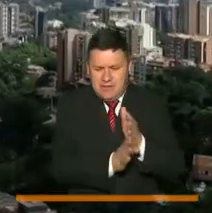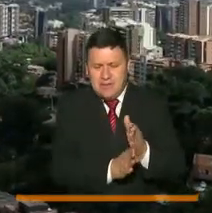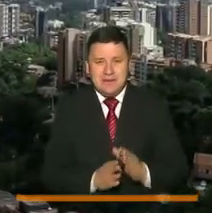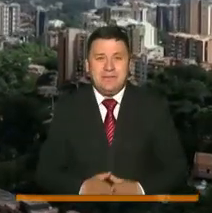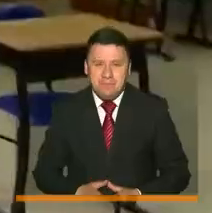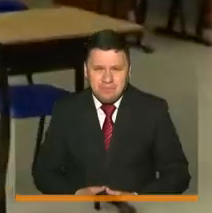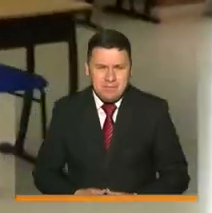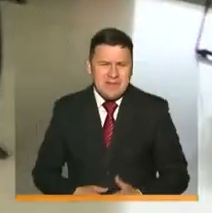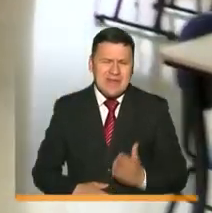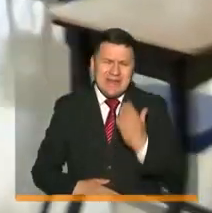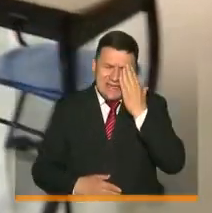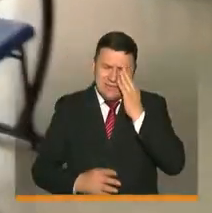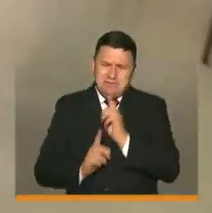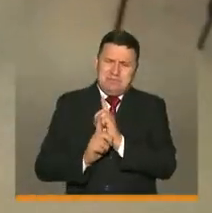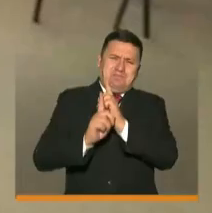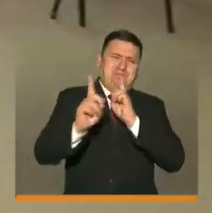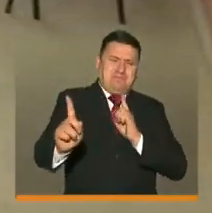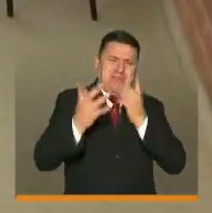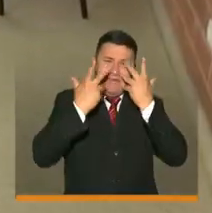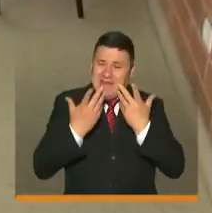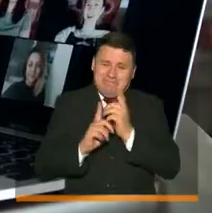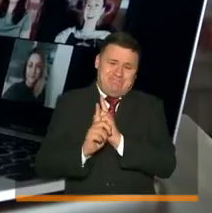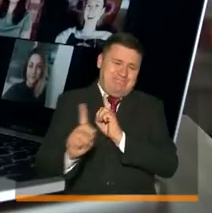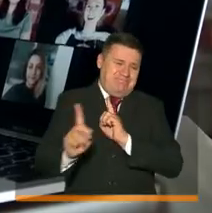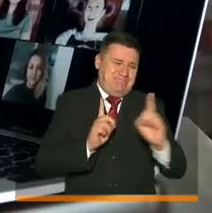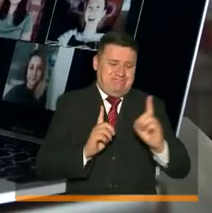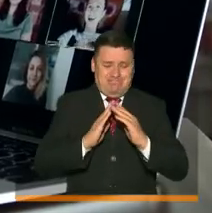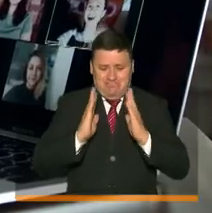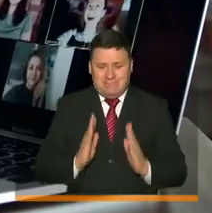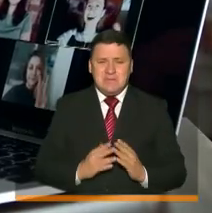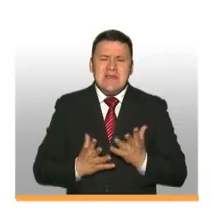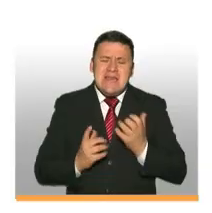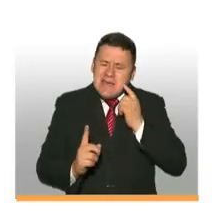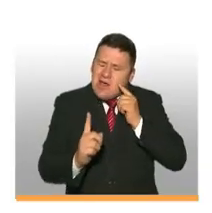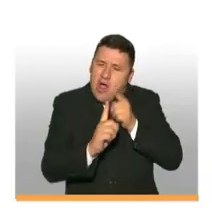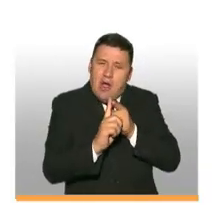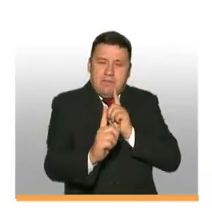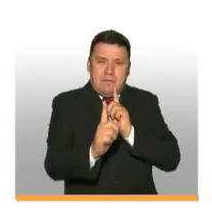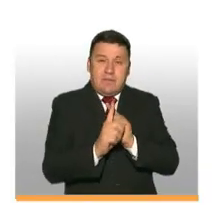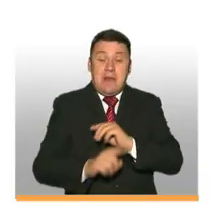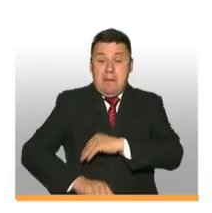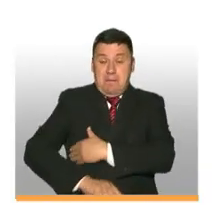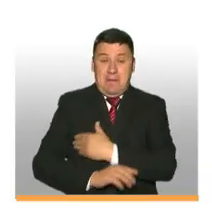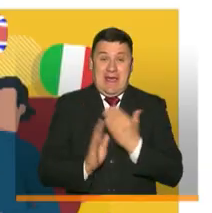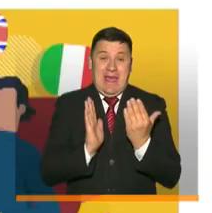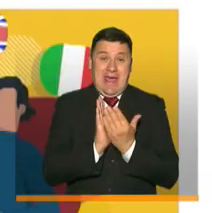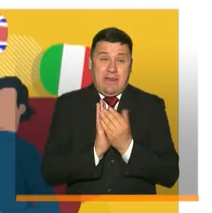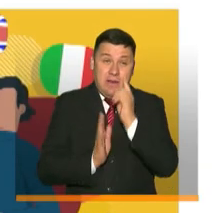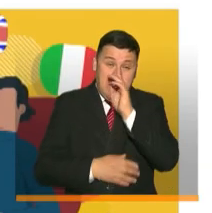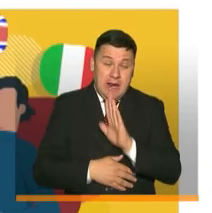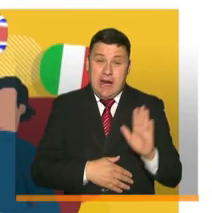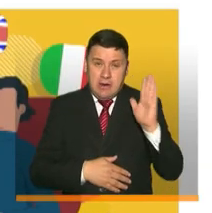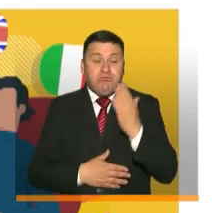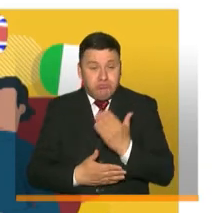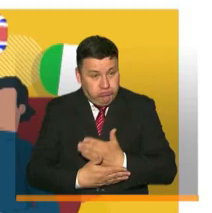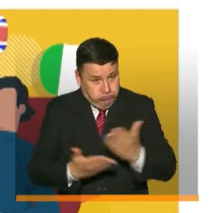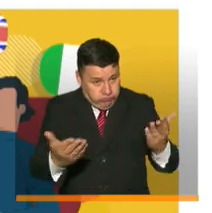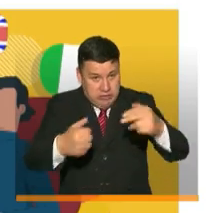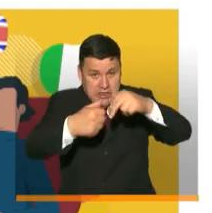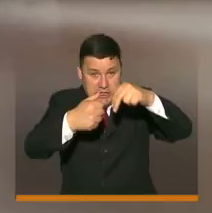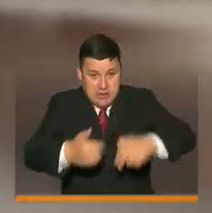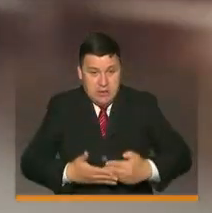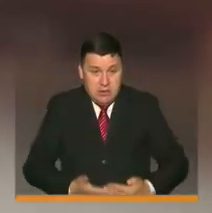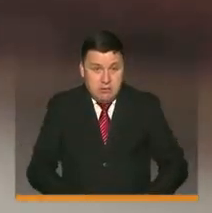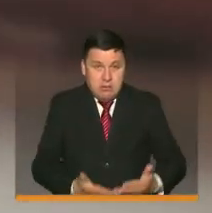En tiempos de distanciamiento físico y con el fin de estar más cerca, el Ministerio de Educación Nacional ha dispuesto para la ciudadanía